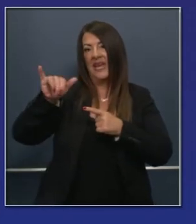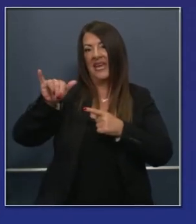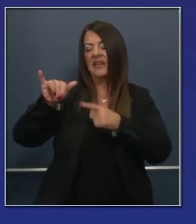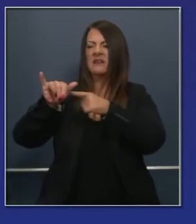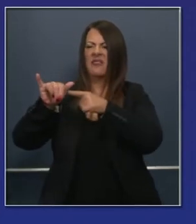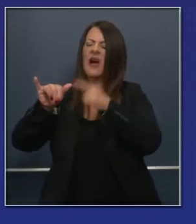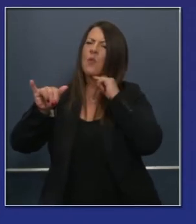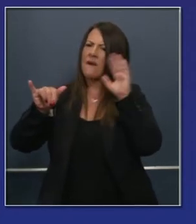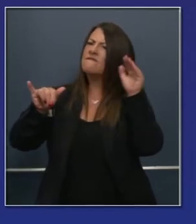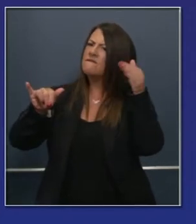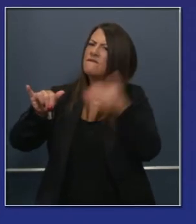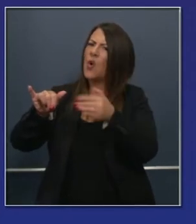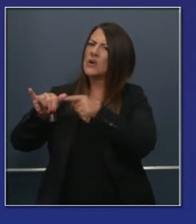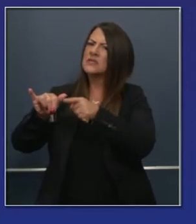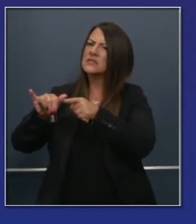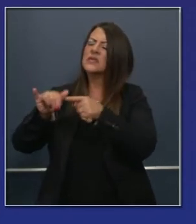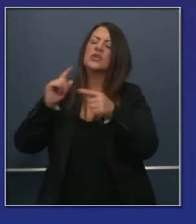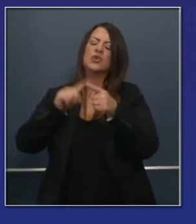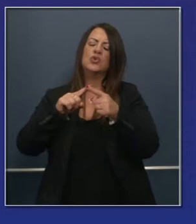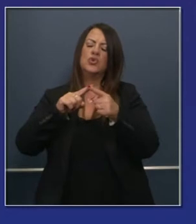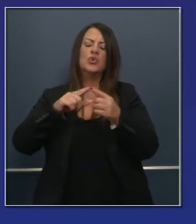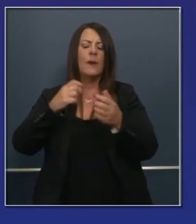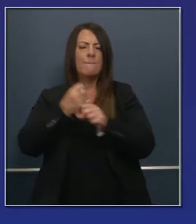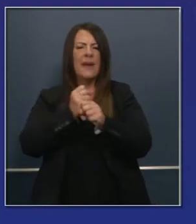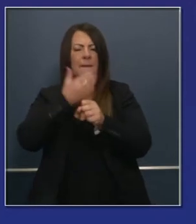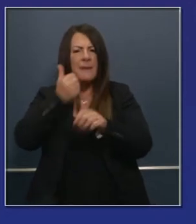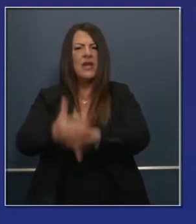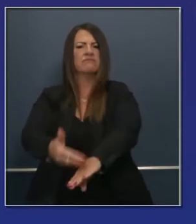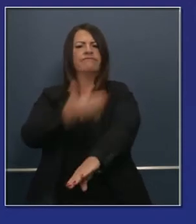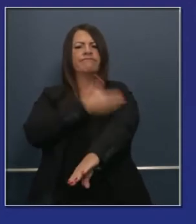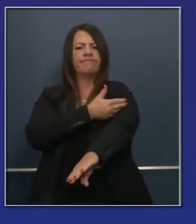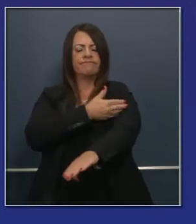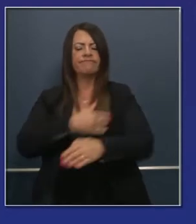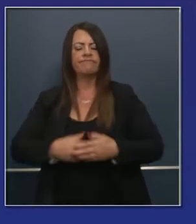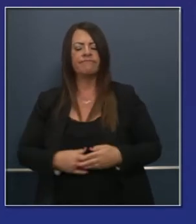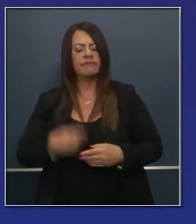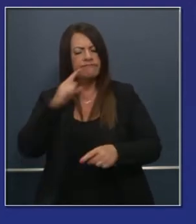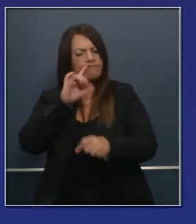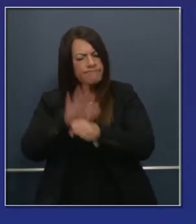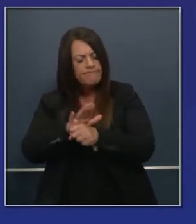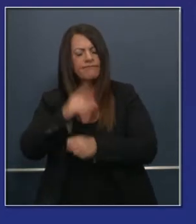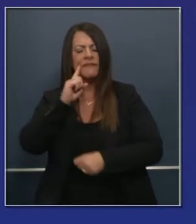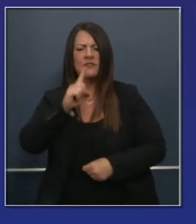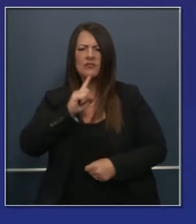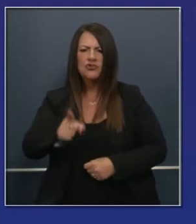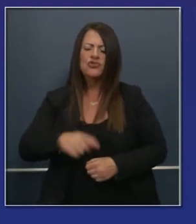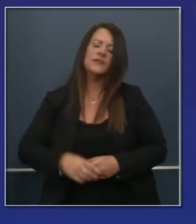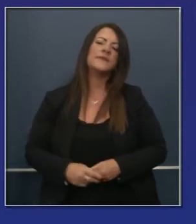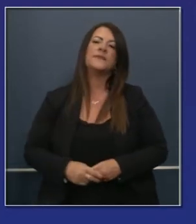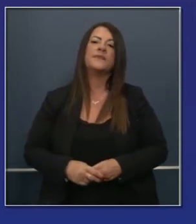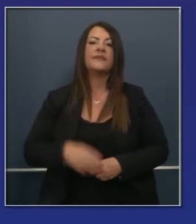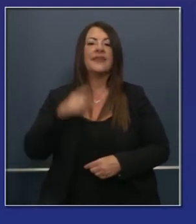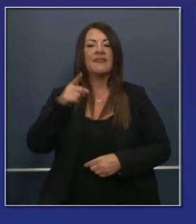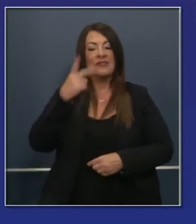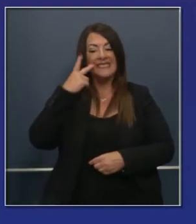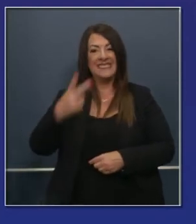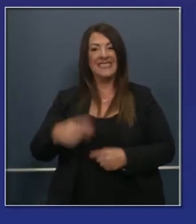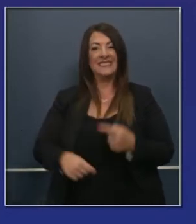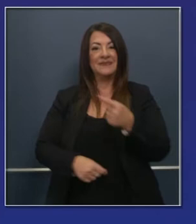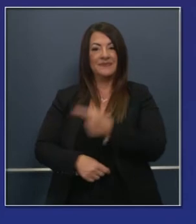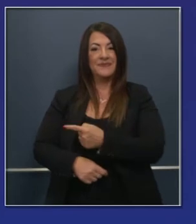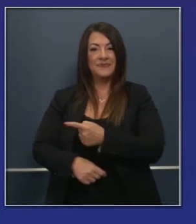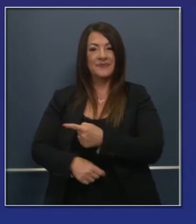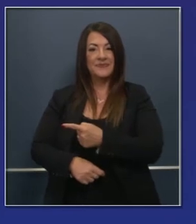en la cual la palabra en la que nos estamos enfocando es esa. Estamos comprometidos a avanzar y a salvar eso. La igualdad tiene que ser lo más